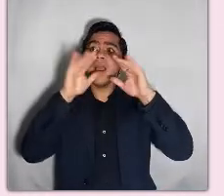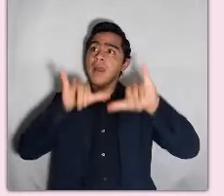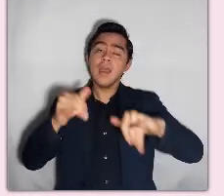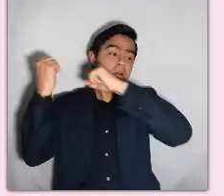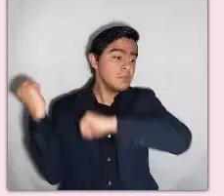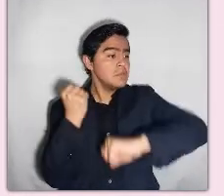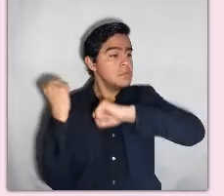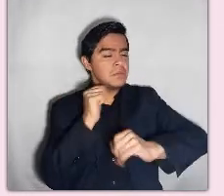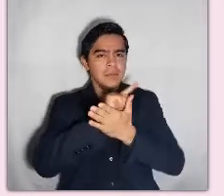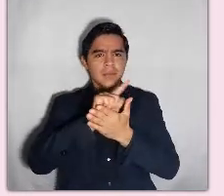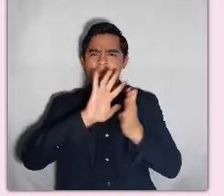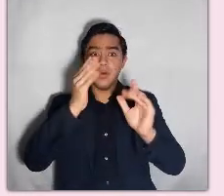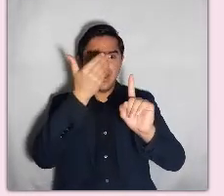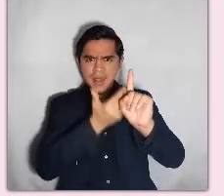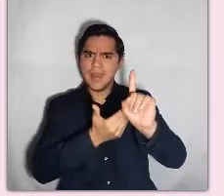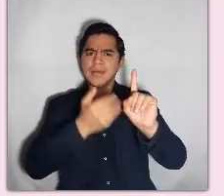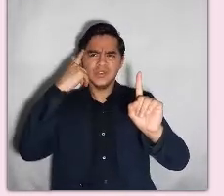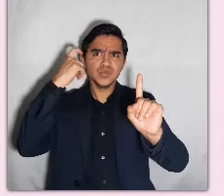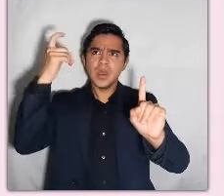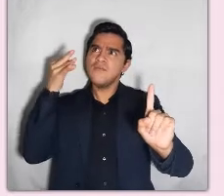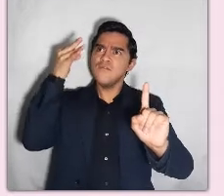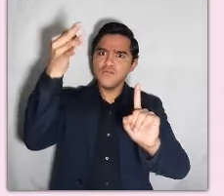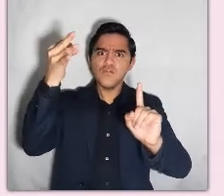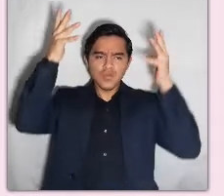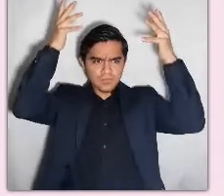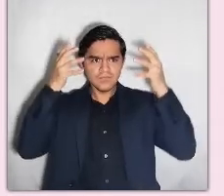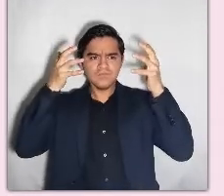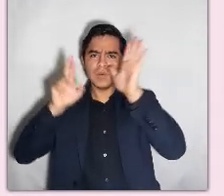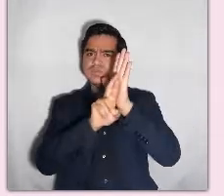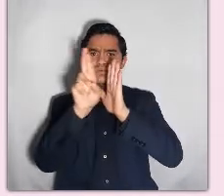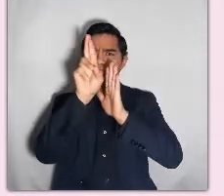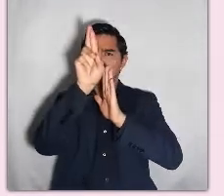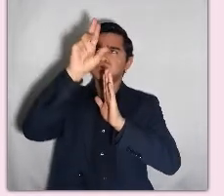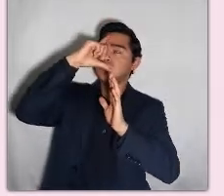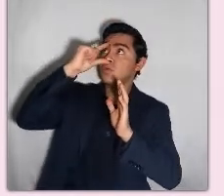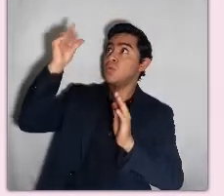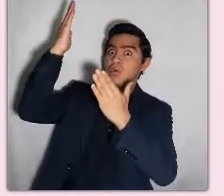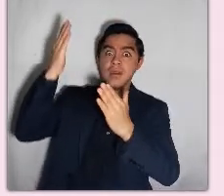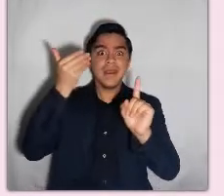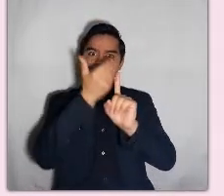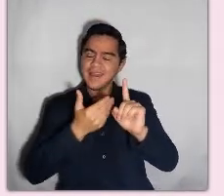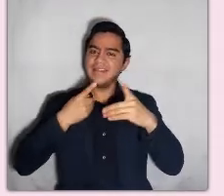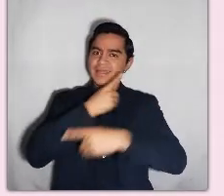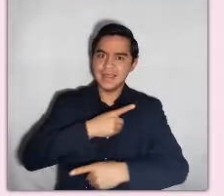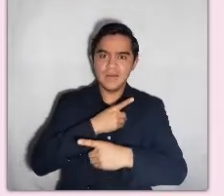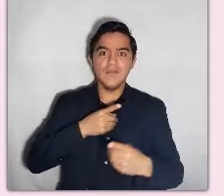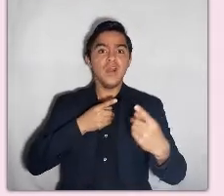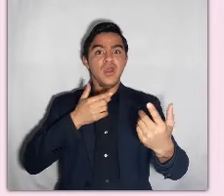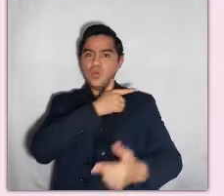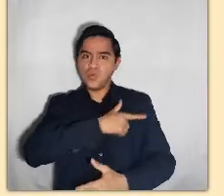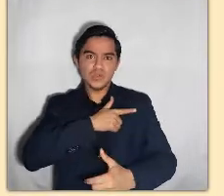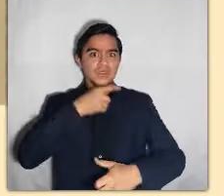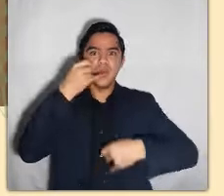esperan limpiando el castillo, sueñan con viajar y ser astronauta. Carlota es una princesa muy